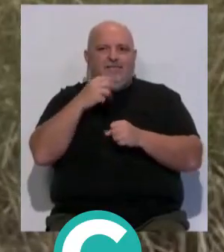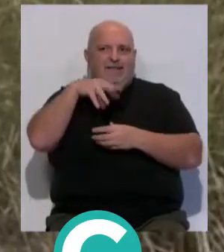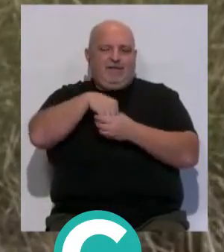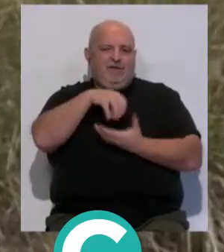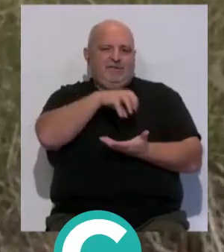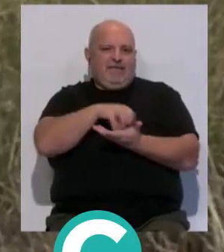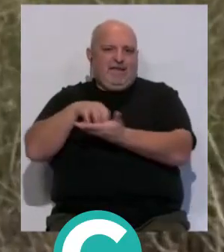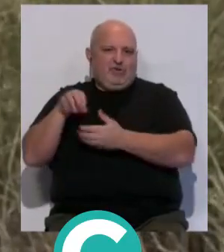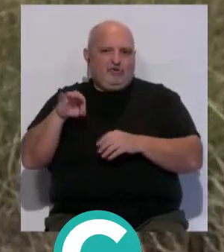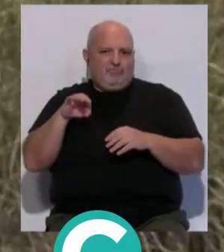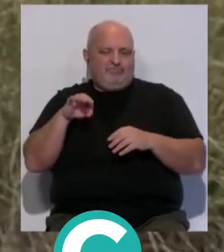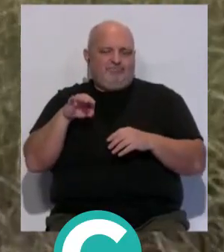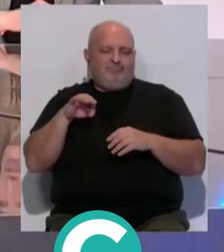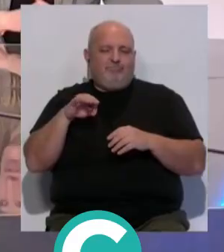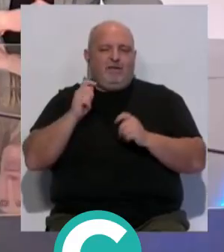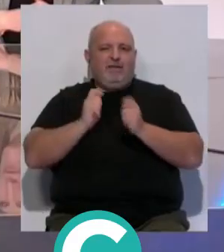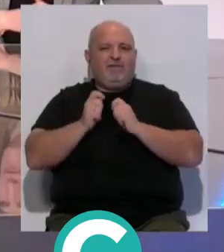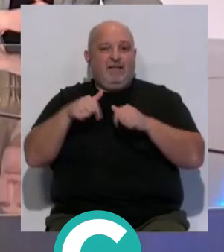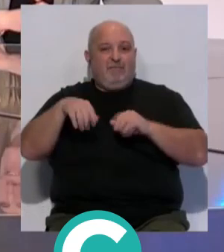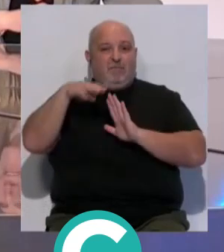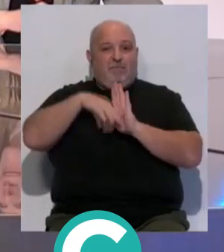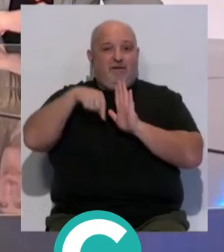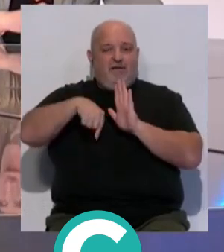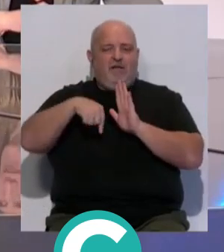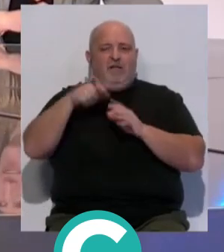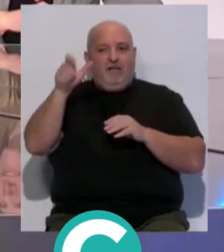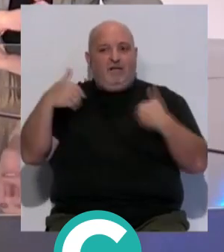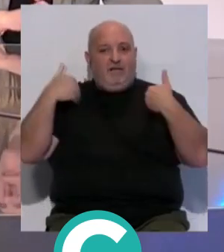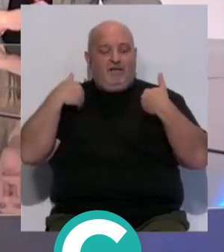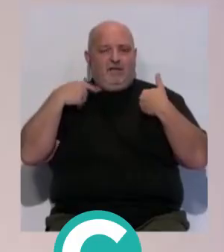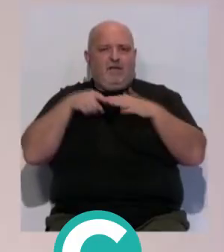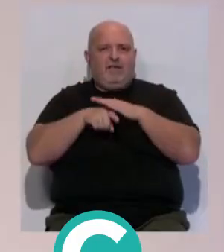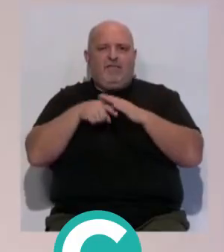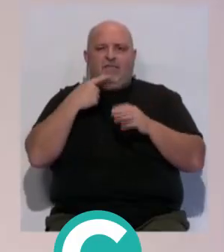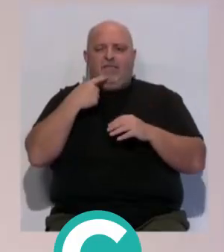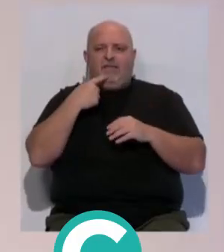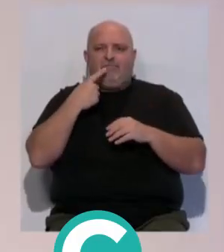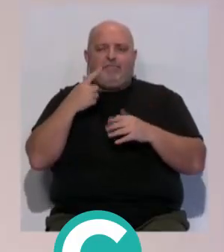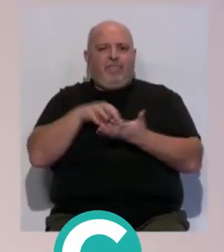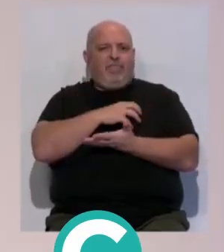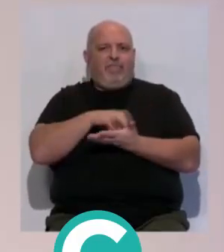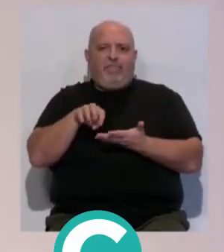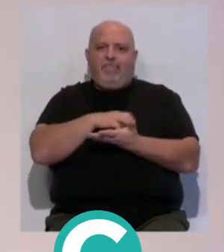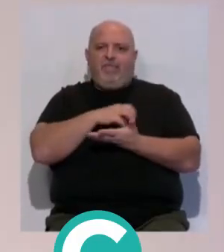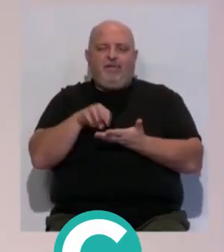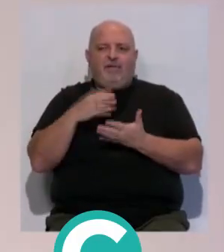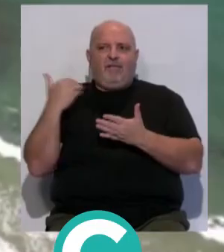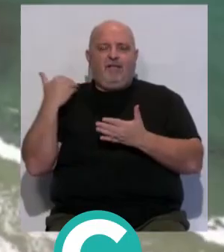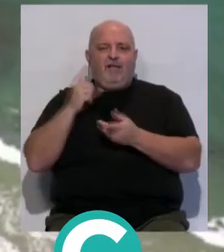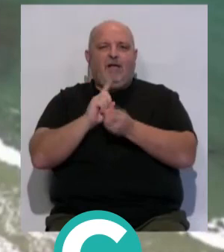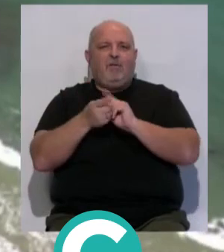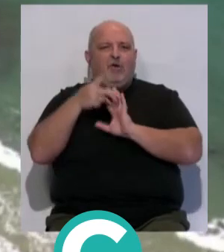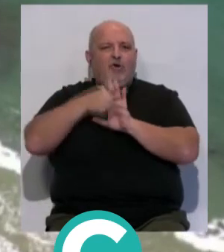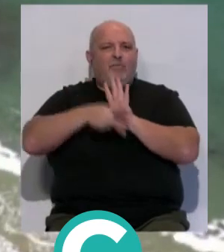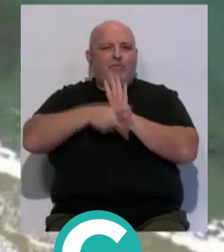chiringuitos. En una entrevista concedida a Ángulo Abierto, su gerente, Regla Miranda, ha destacado la incertidumbre generada con los recientes cambios